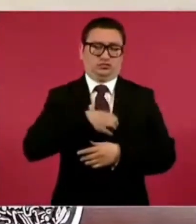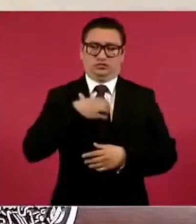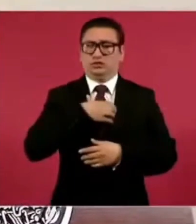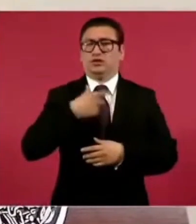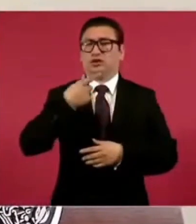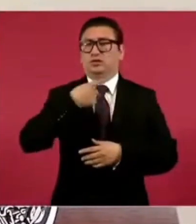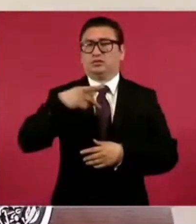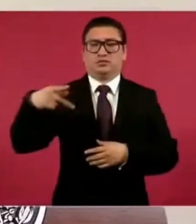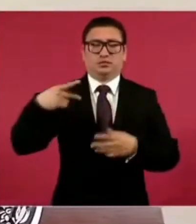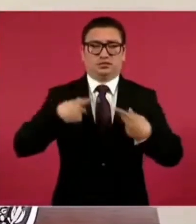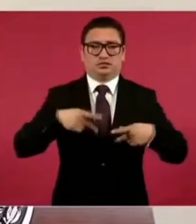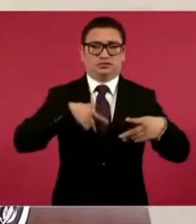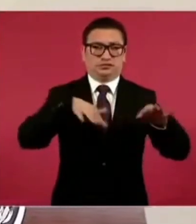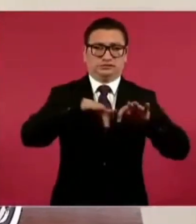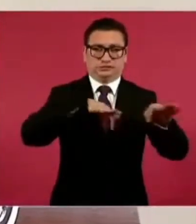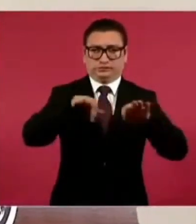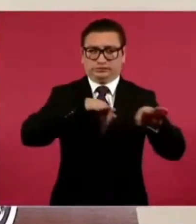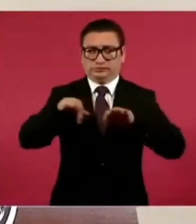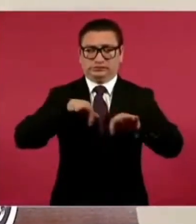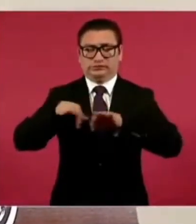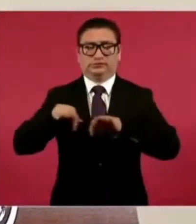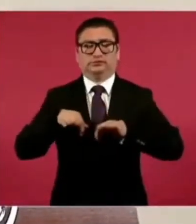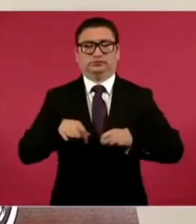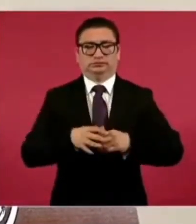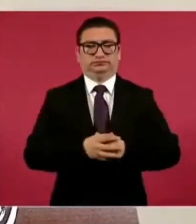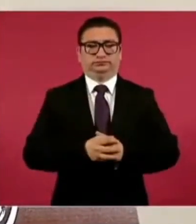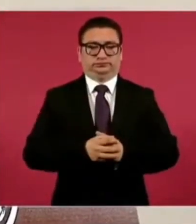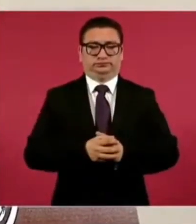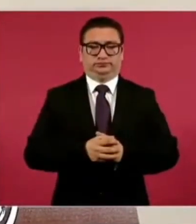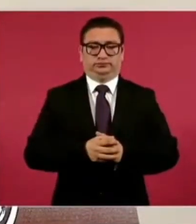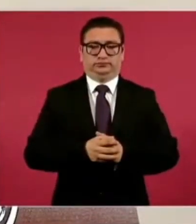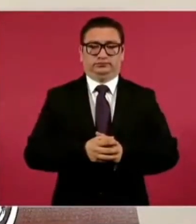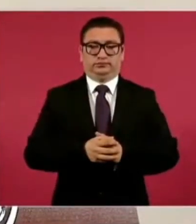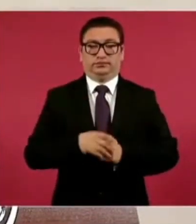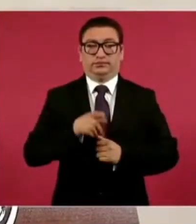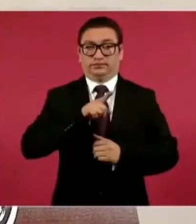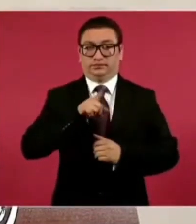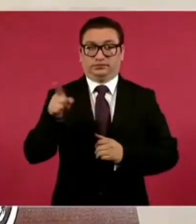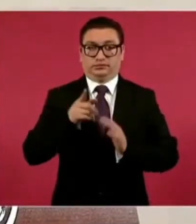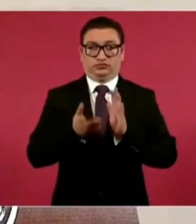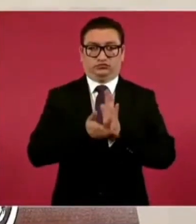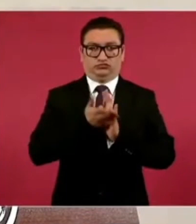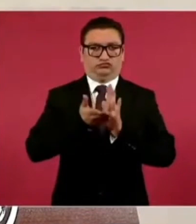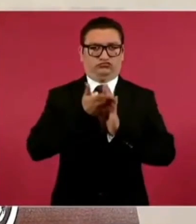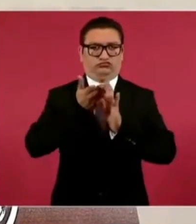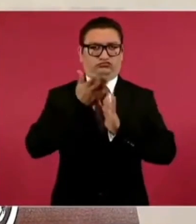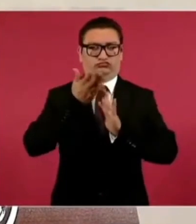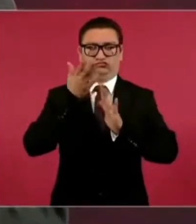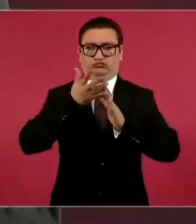que están construyendo esta gran obra. Ojalá,